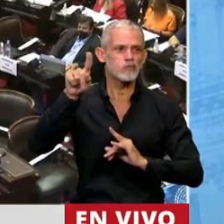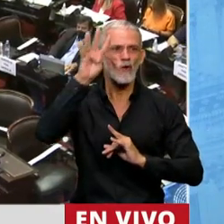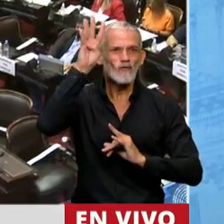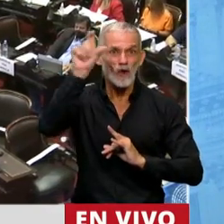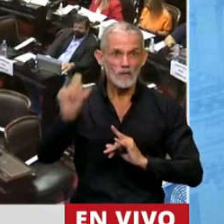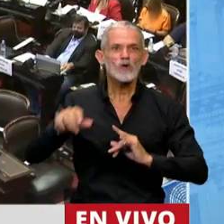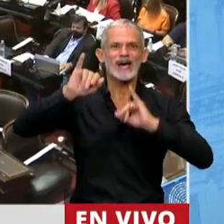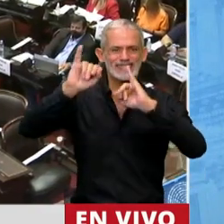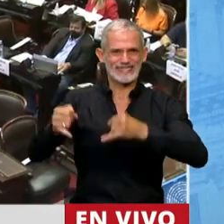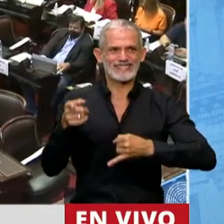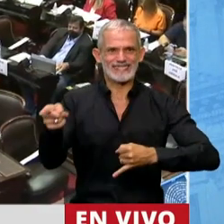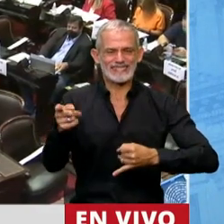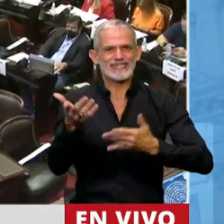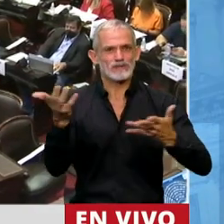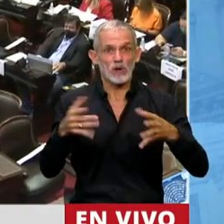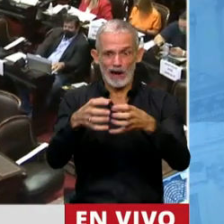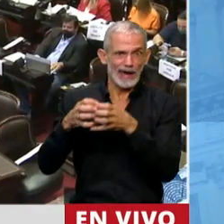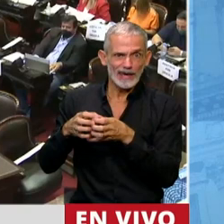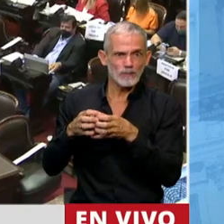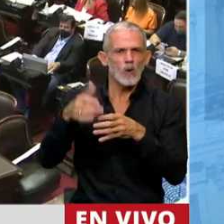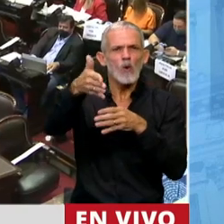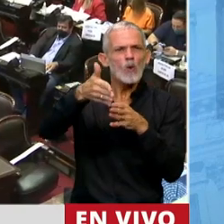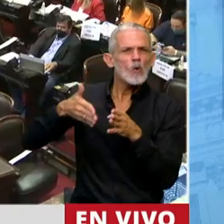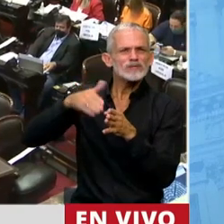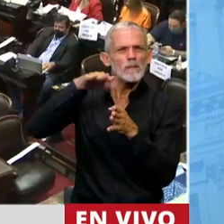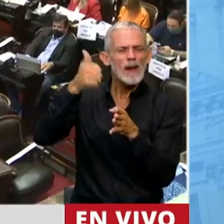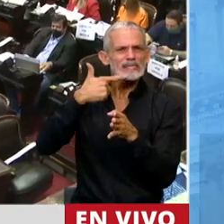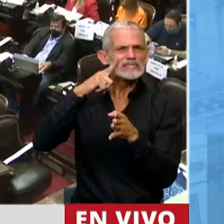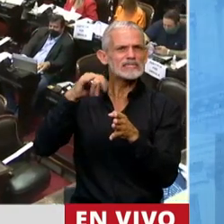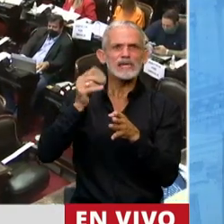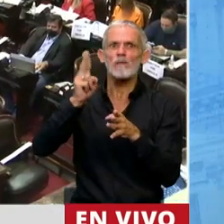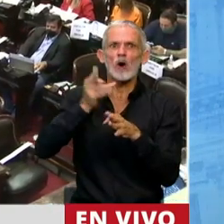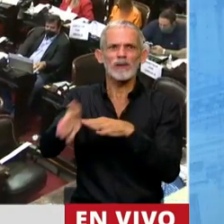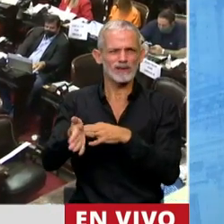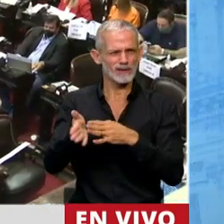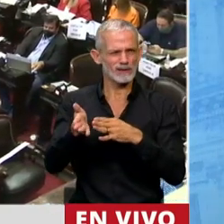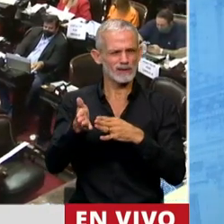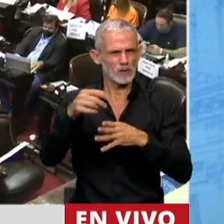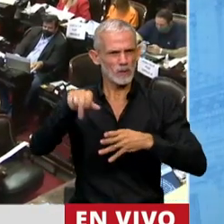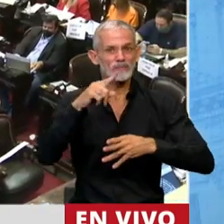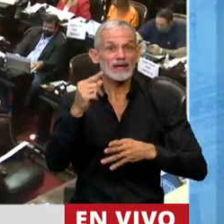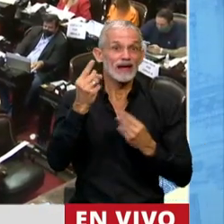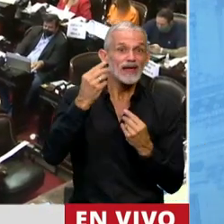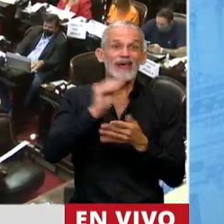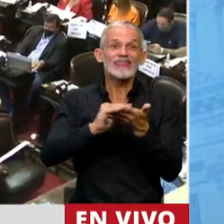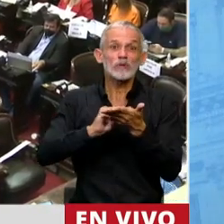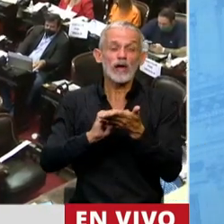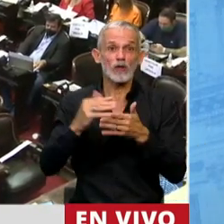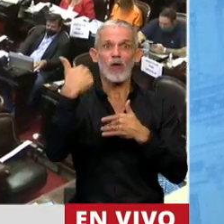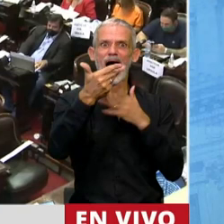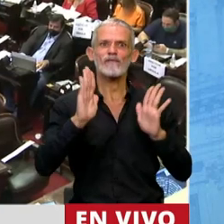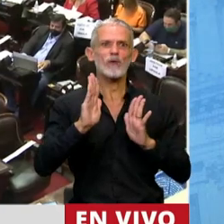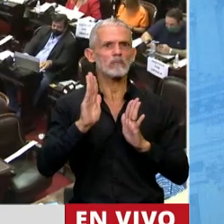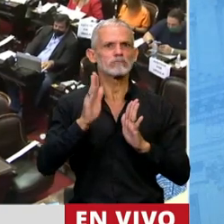semana dejaron varados a un equipo en el cruce de Mancilla, por eso no quieren que los diputados que no somos de Formosa vayamos, porque nosotros